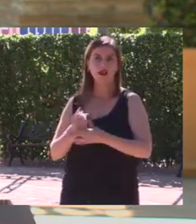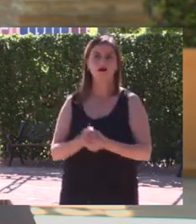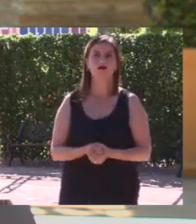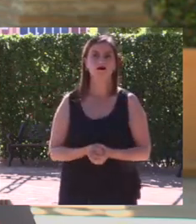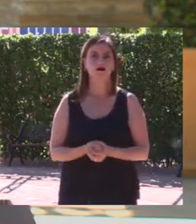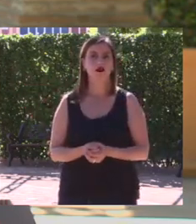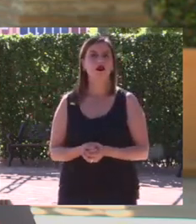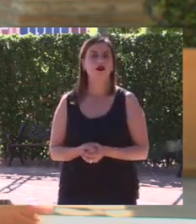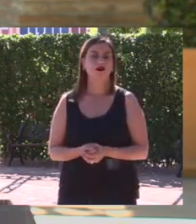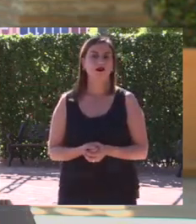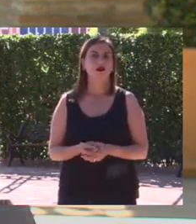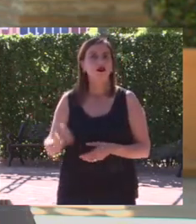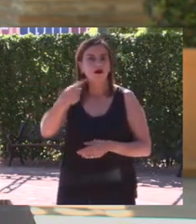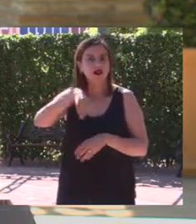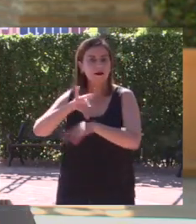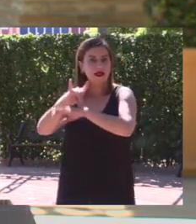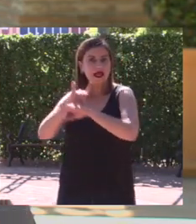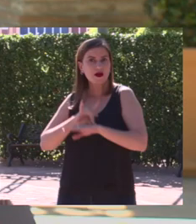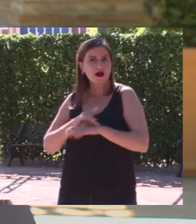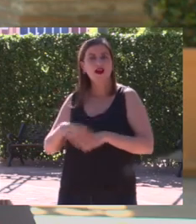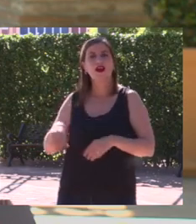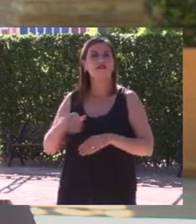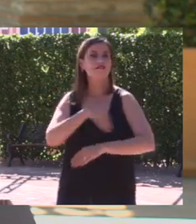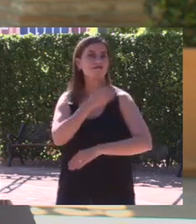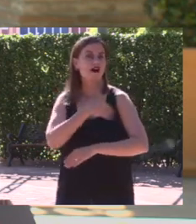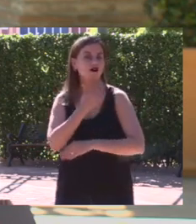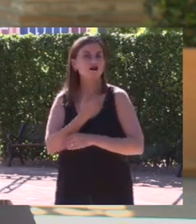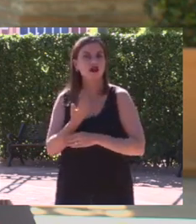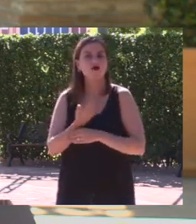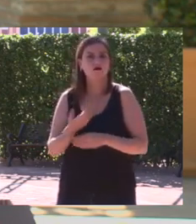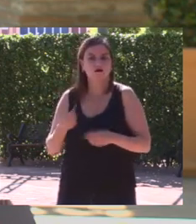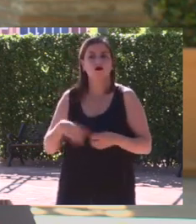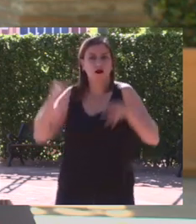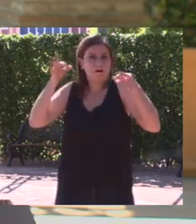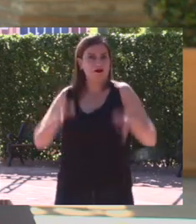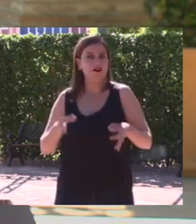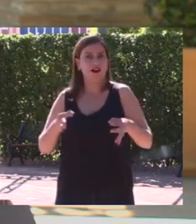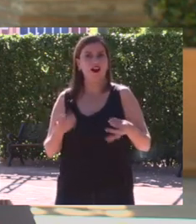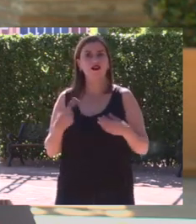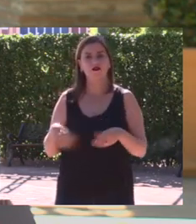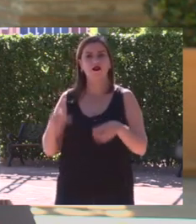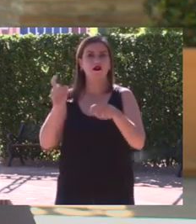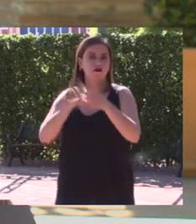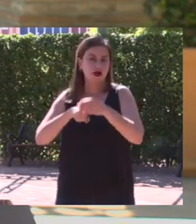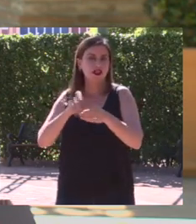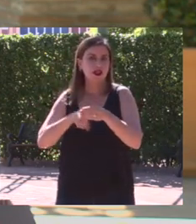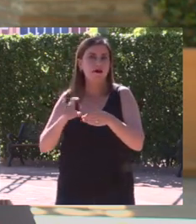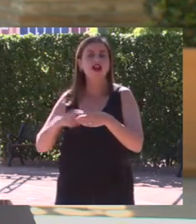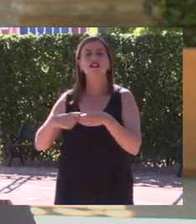nuestra invitación para que la Facultad estuviera presente y formara parte de este encuentro